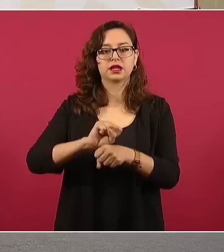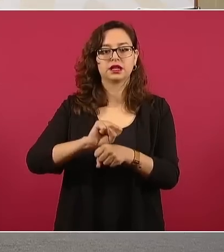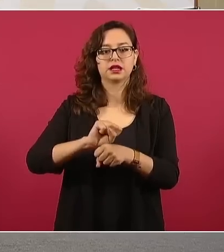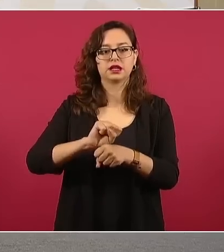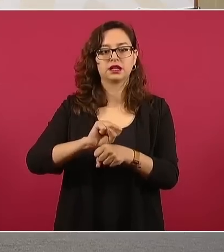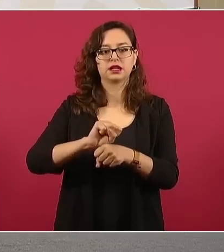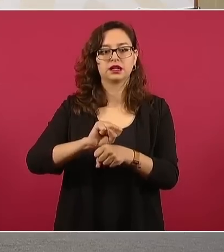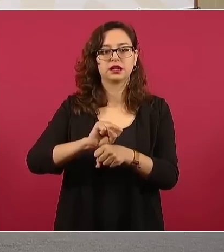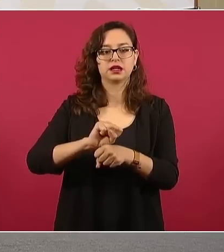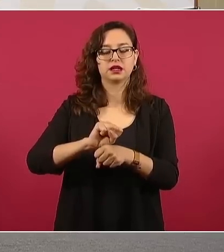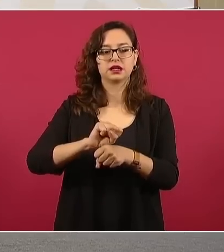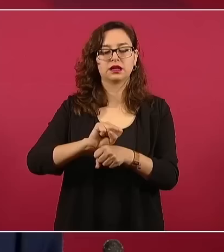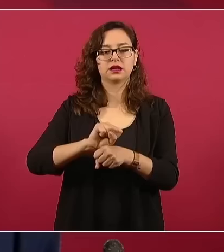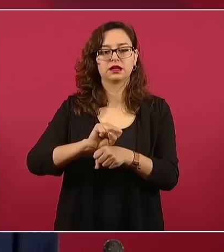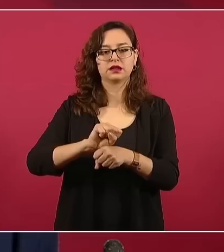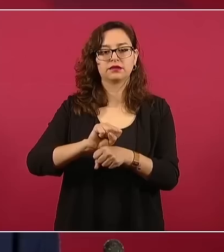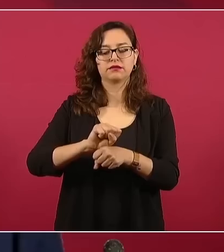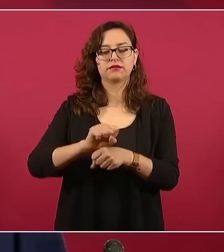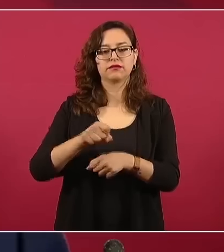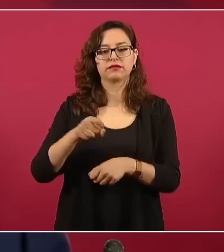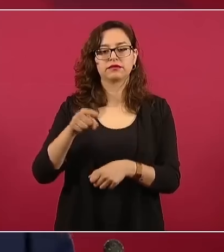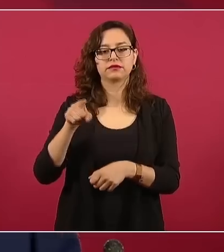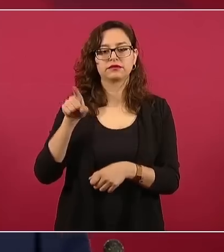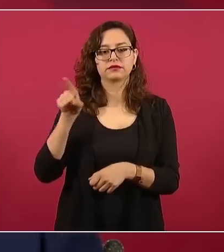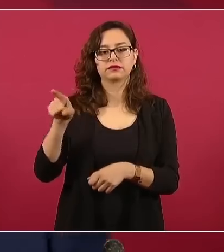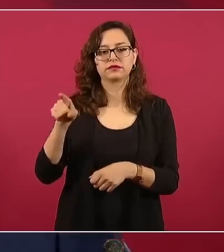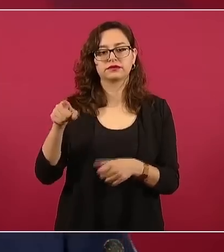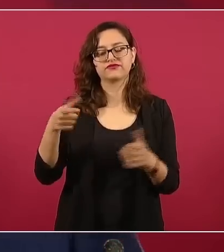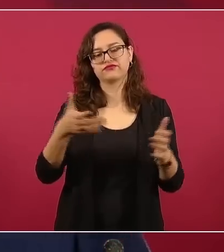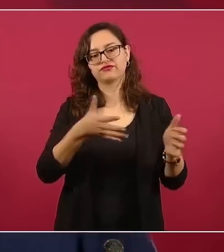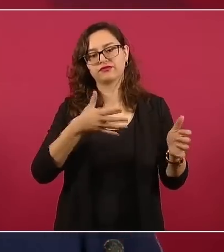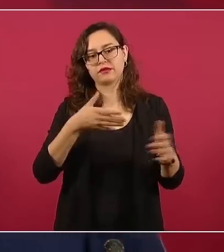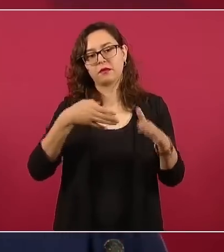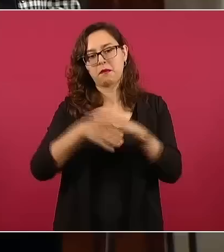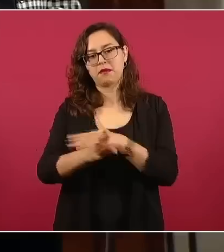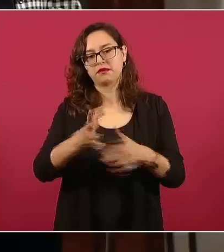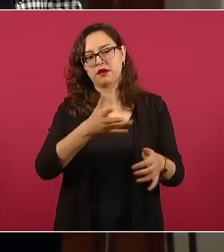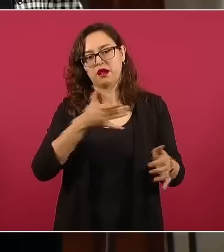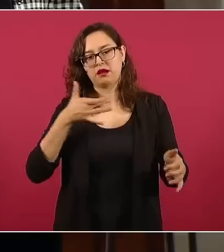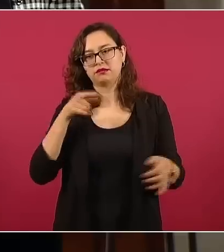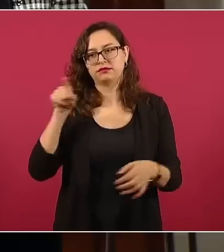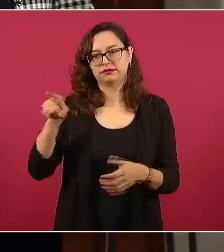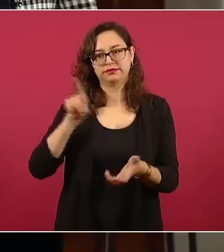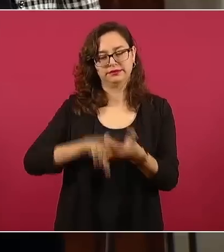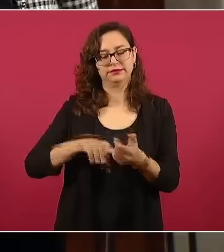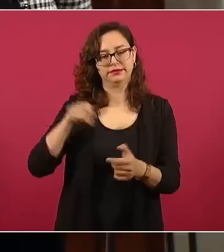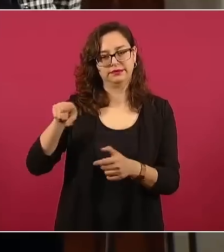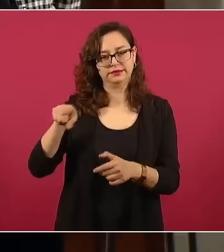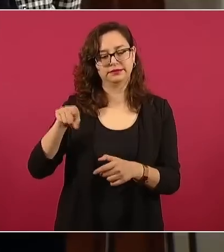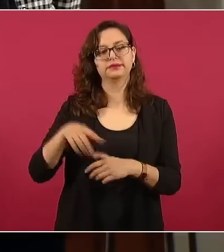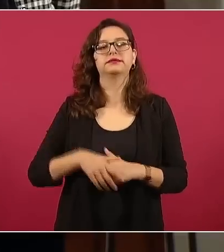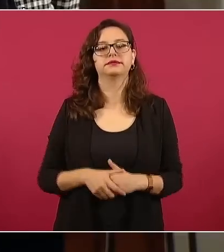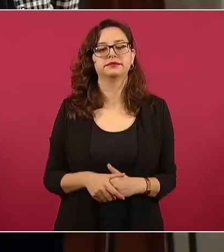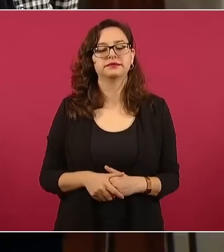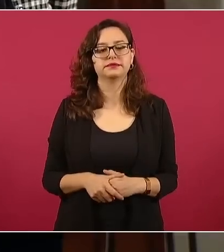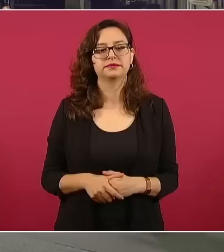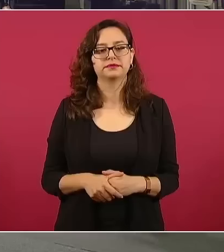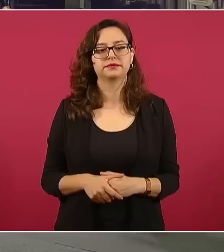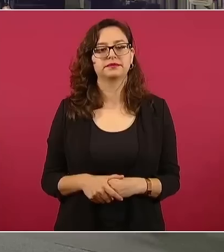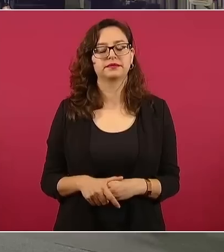normal de San Cosme. Pero pues ahí les van a informar.